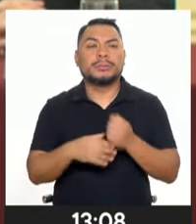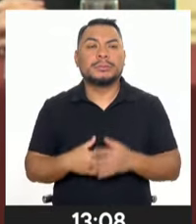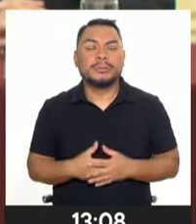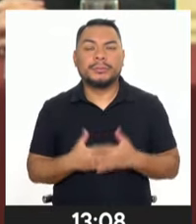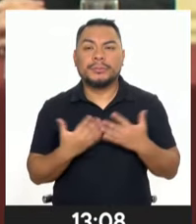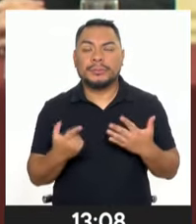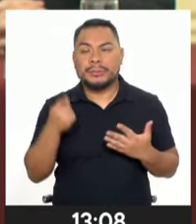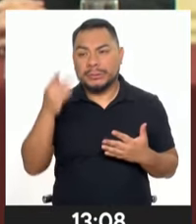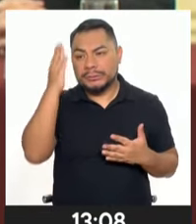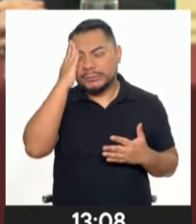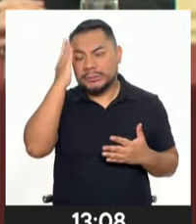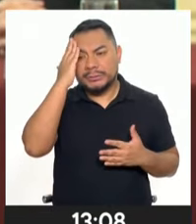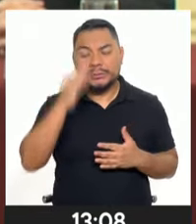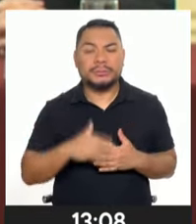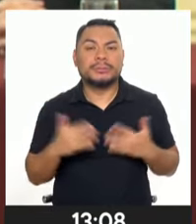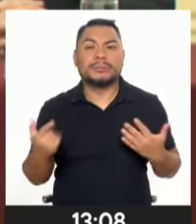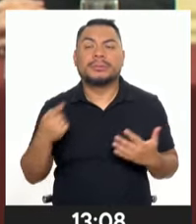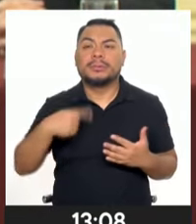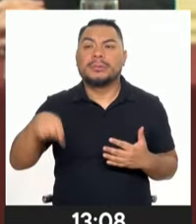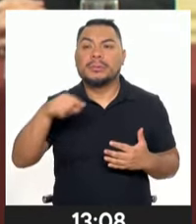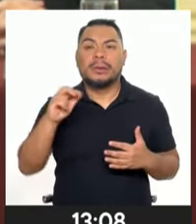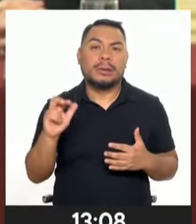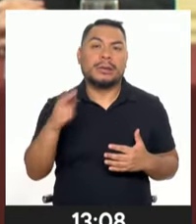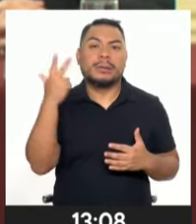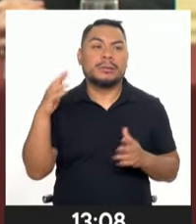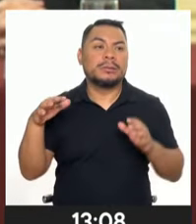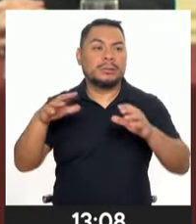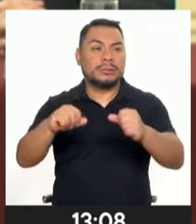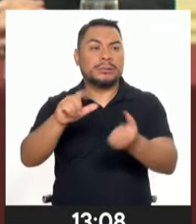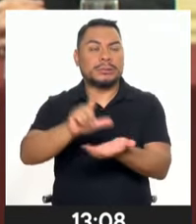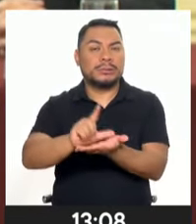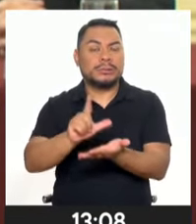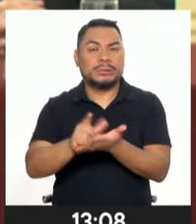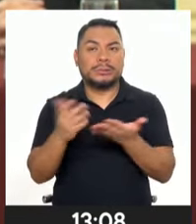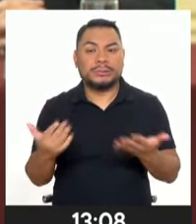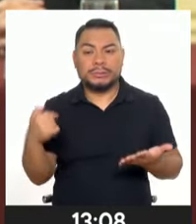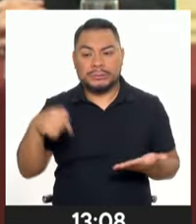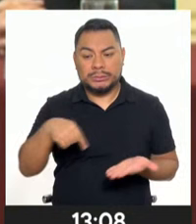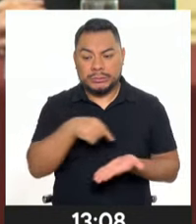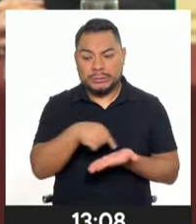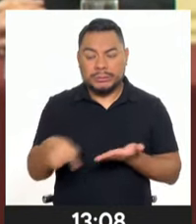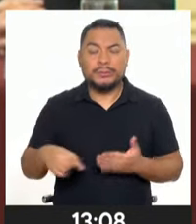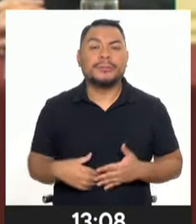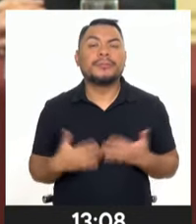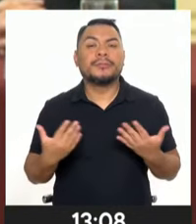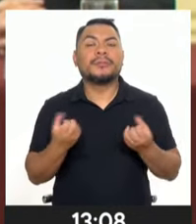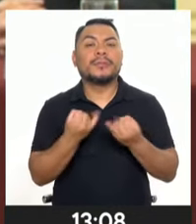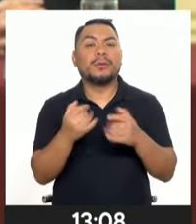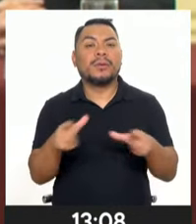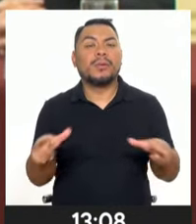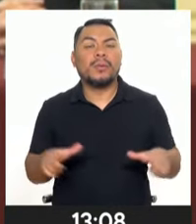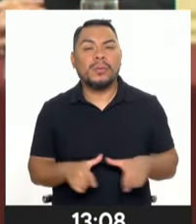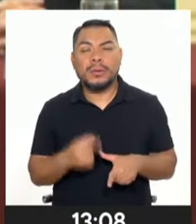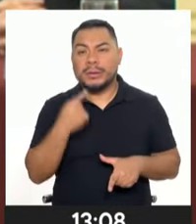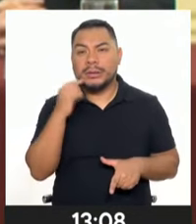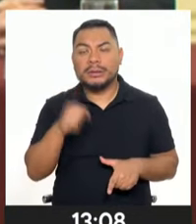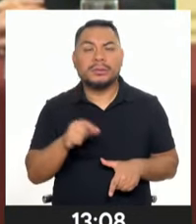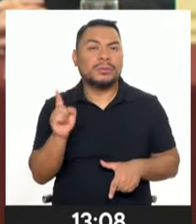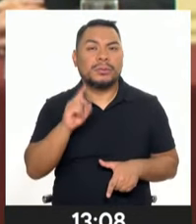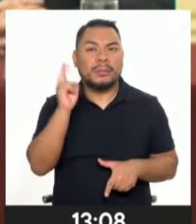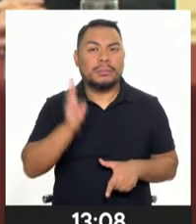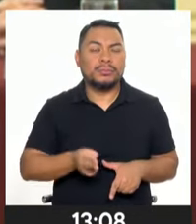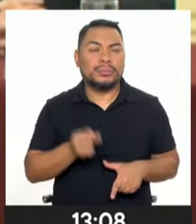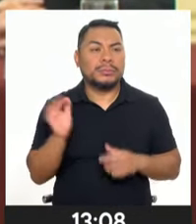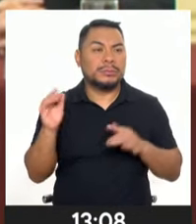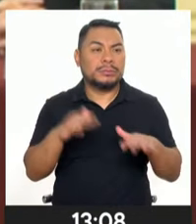sabemos que ante la tercera toma de Lima, que se realizaría esta semana, hay ciertos puntos que se han denominado intangibles, justamente